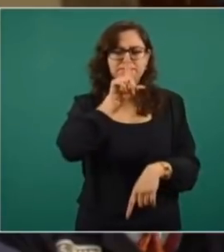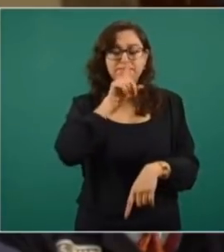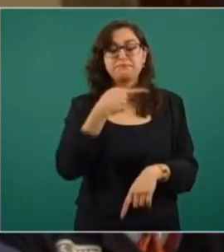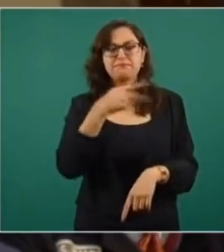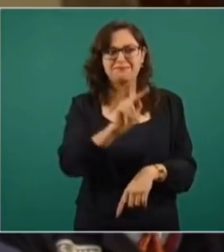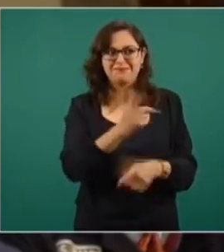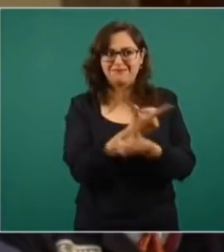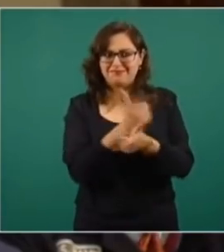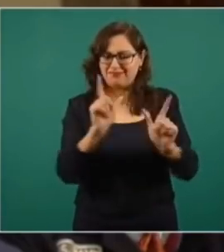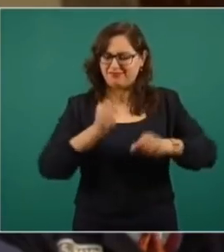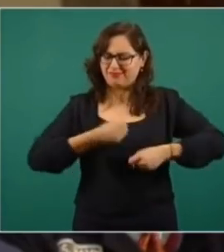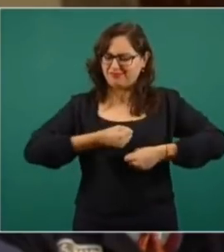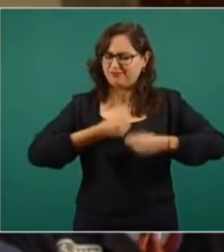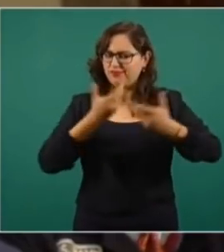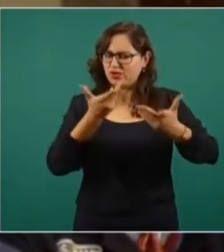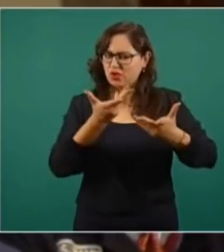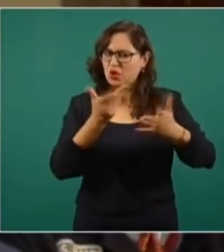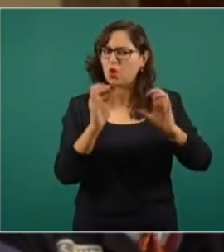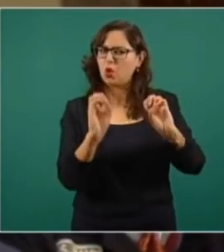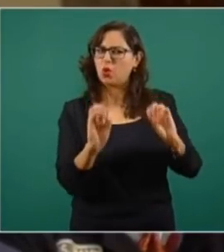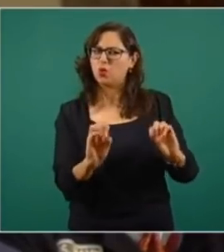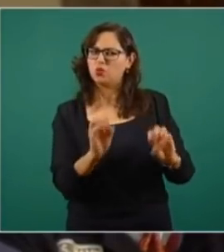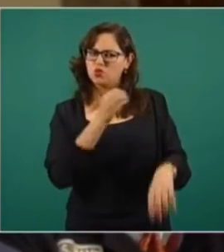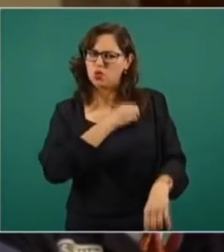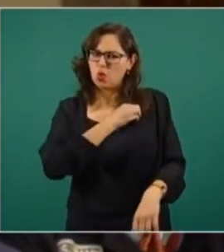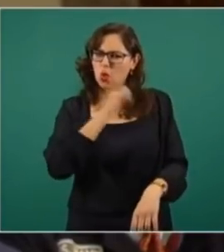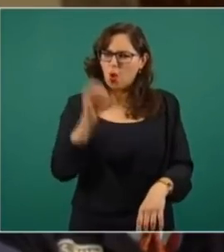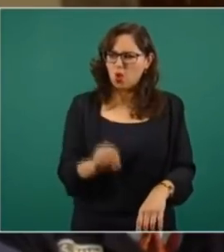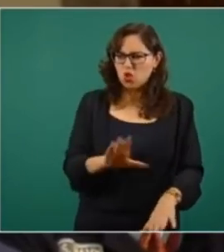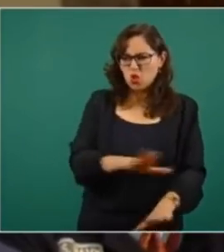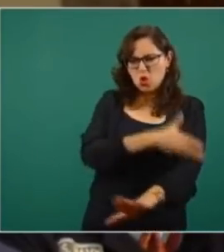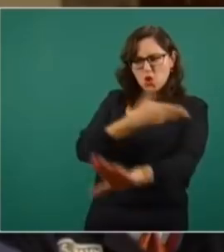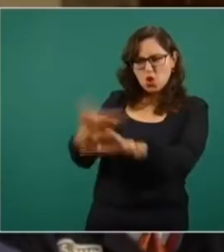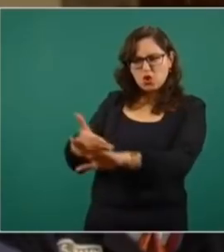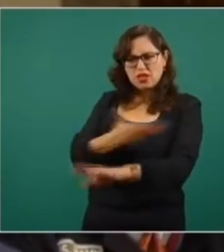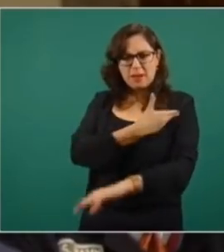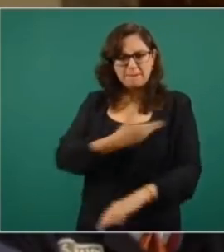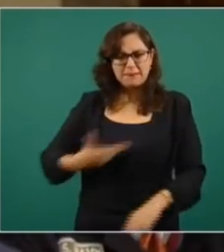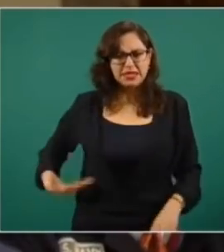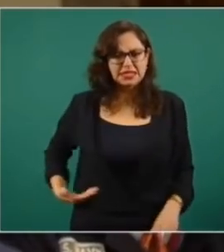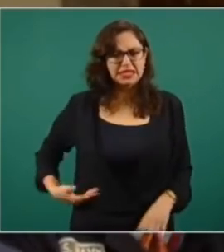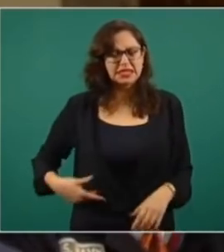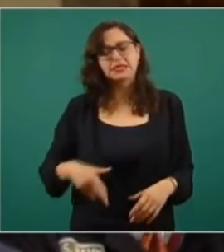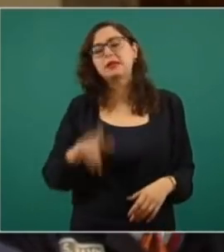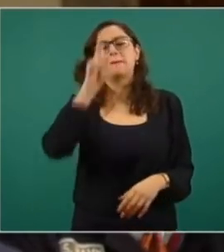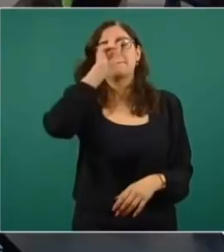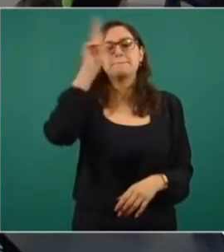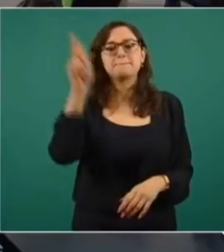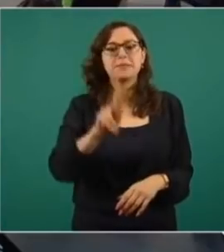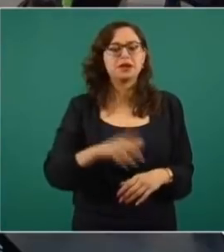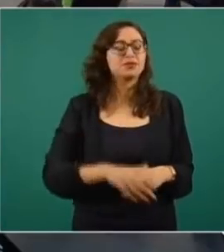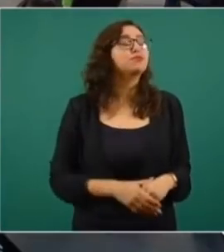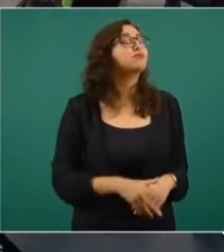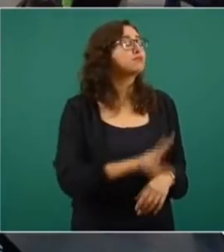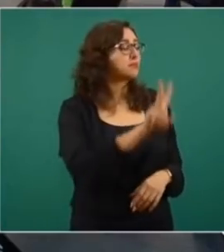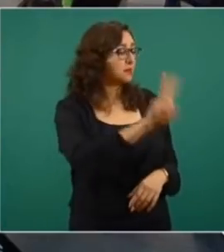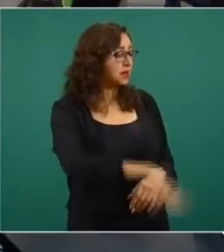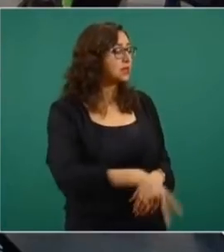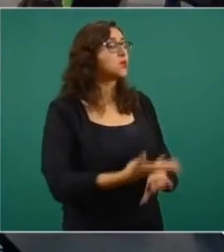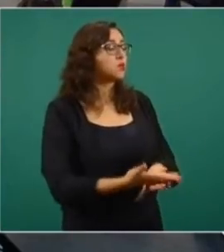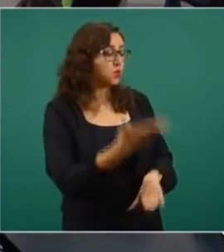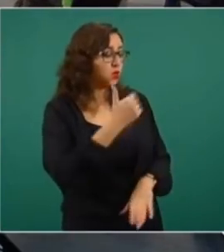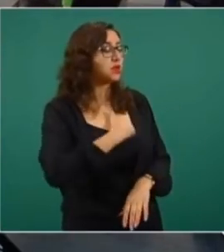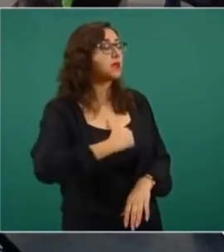cuestionables, pues desear esto al presidente es de lo peor más en este país y en este momento. Fue lamentable, de verdad,